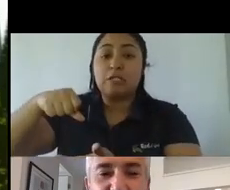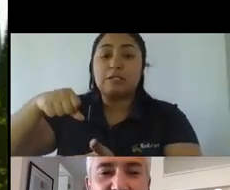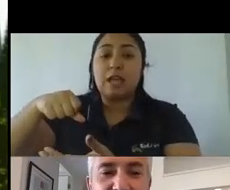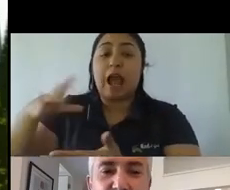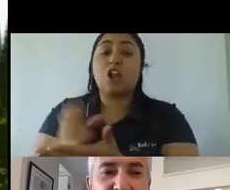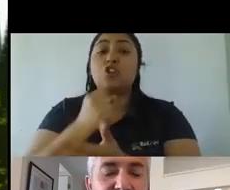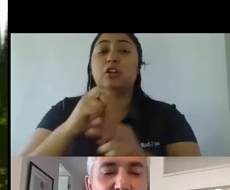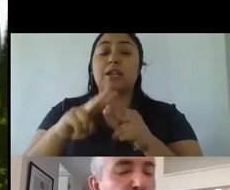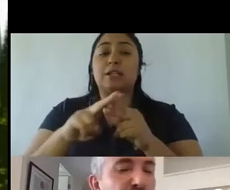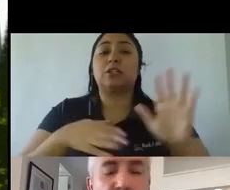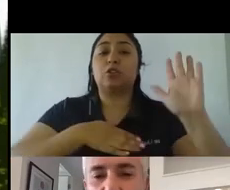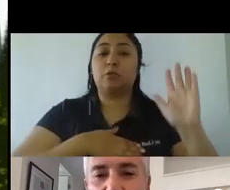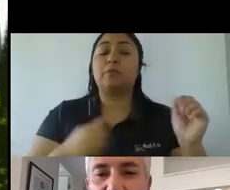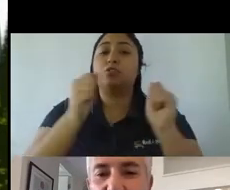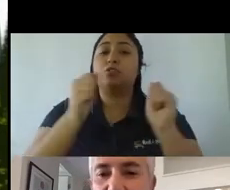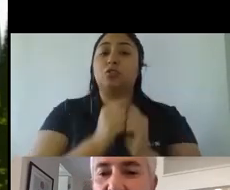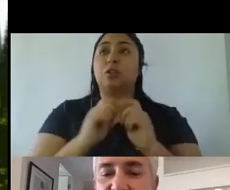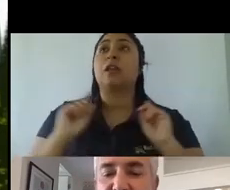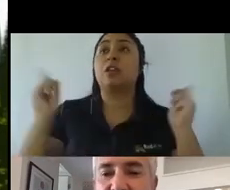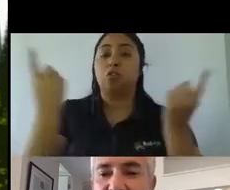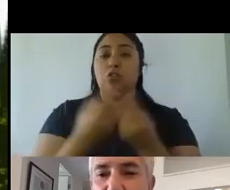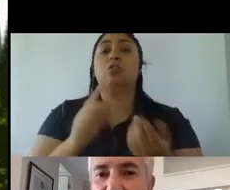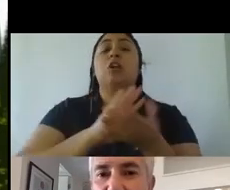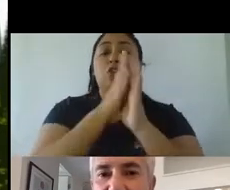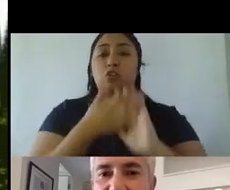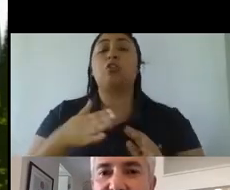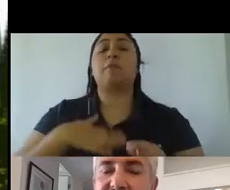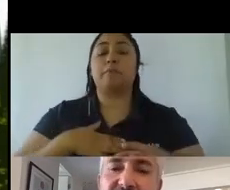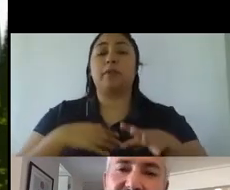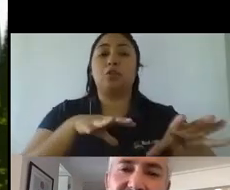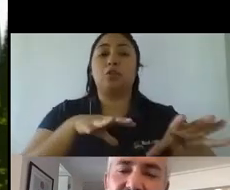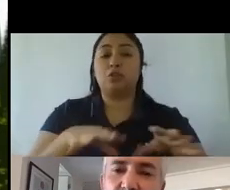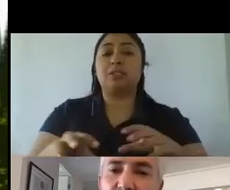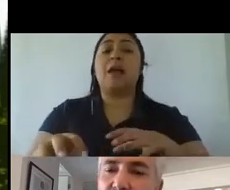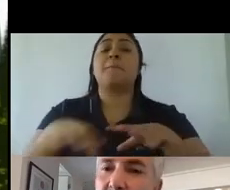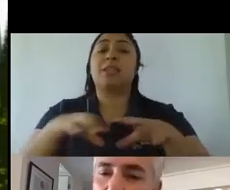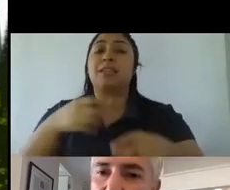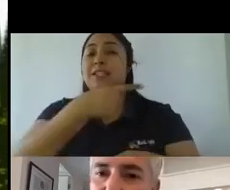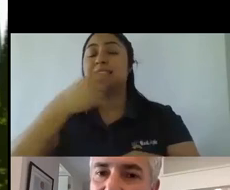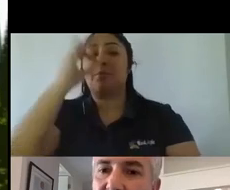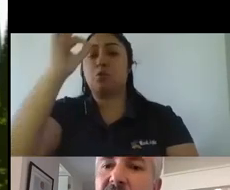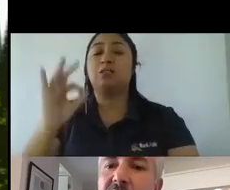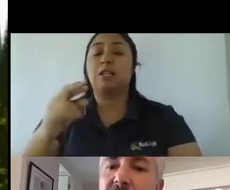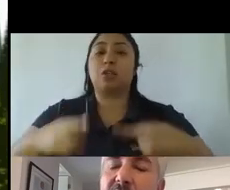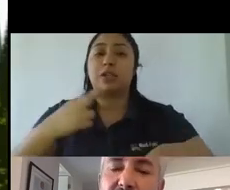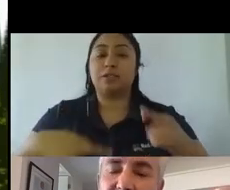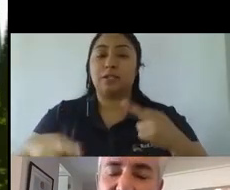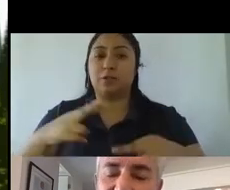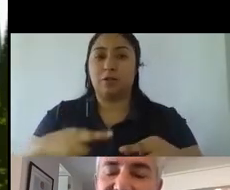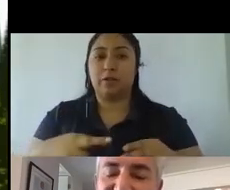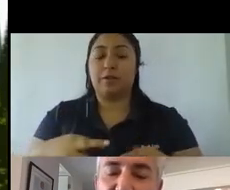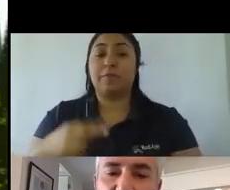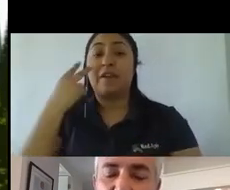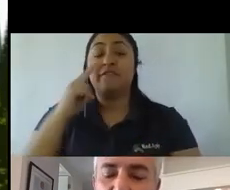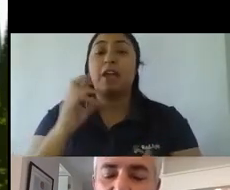la comunidad diciendo bien todos mis productos hoy día son de material 100% reciclable fíjese que Superior es una de las pocas marcas que en el